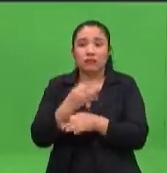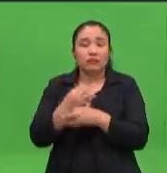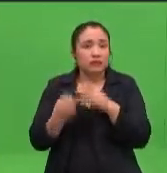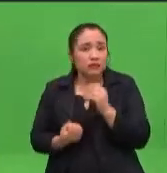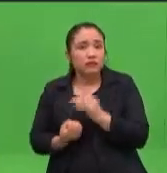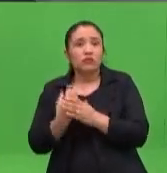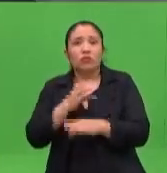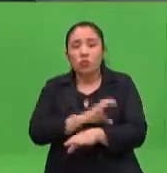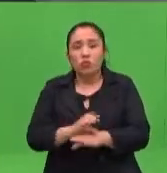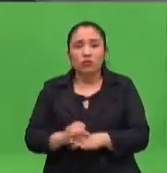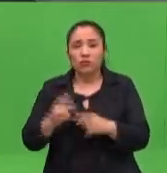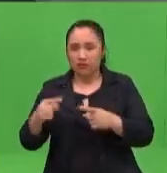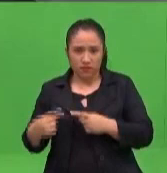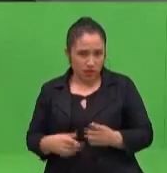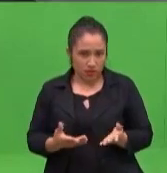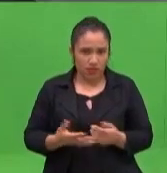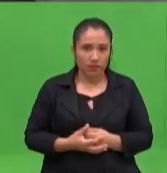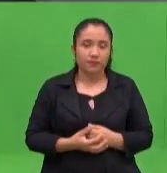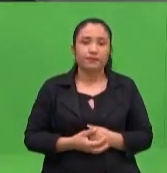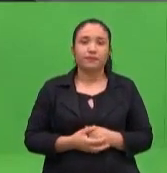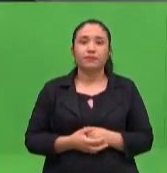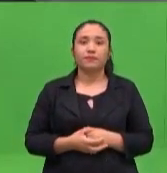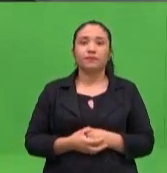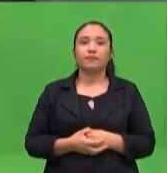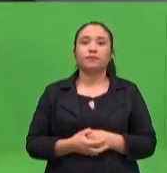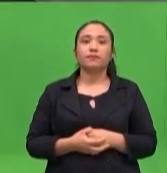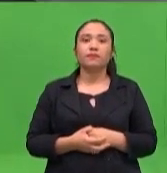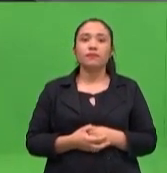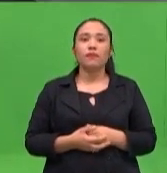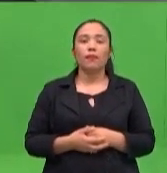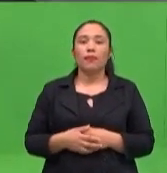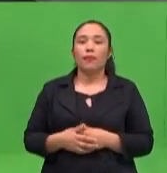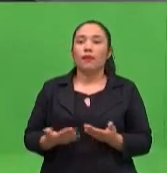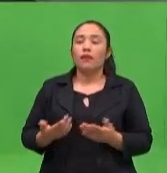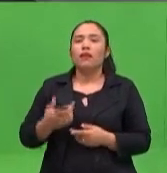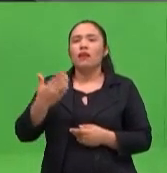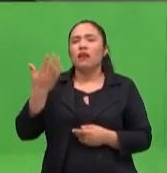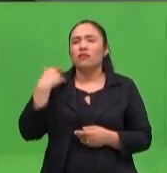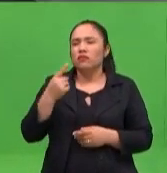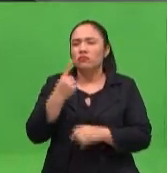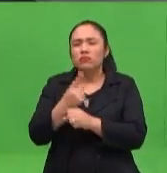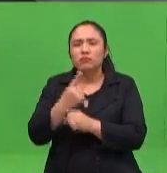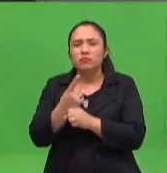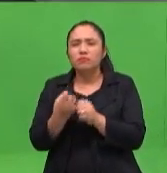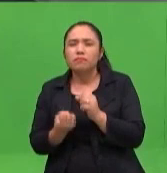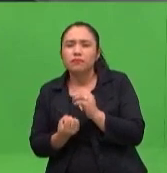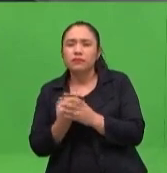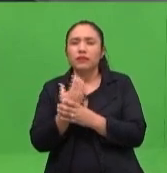Si me permitís, esa primera semana, es el primer día que pasamos por TV,